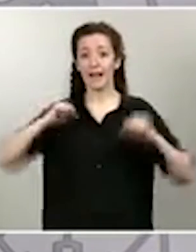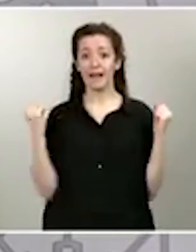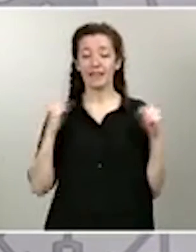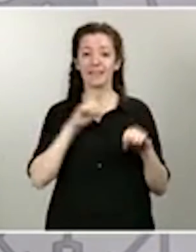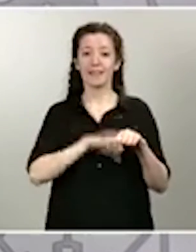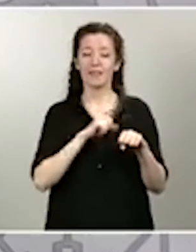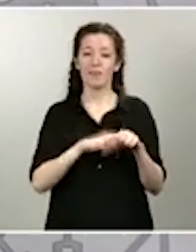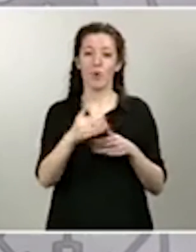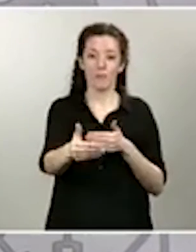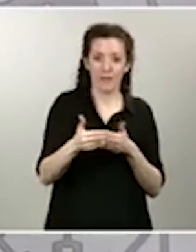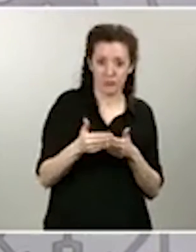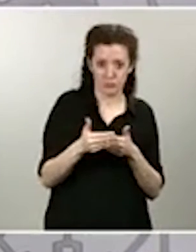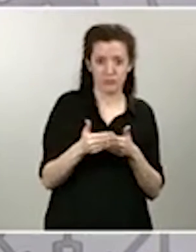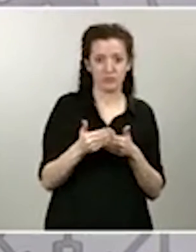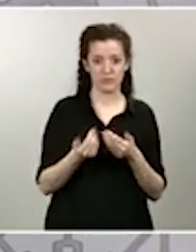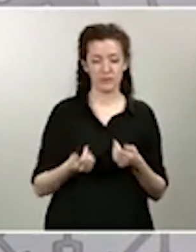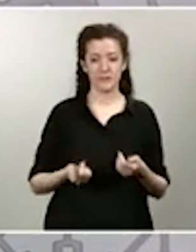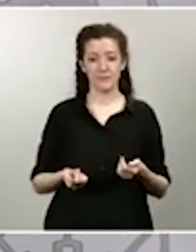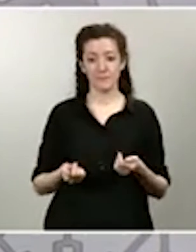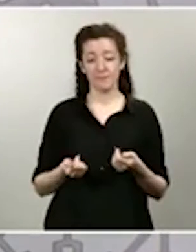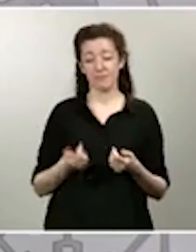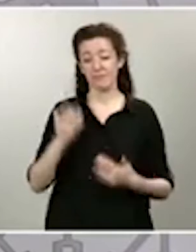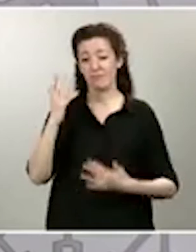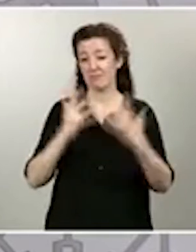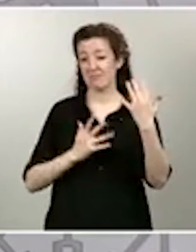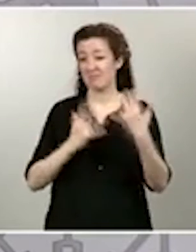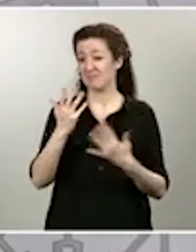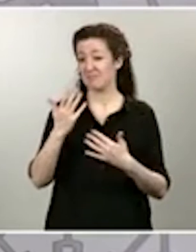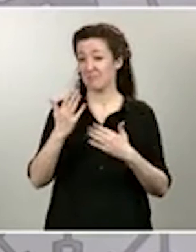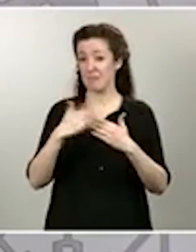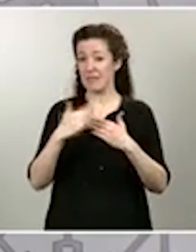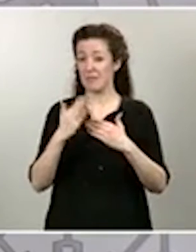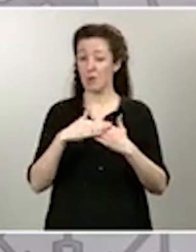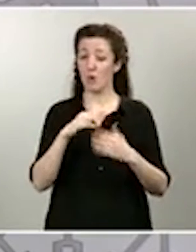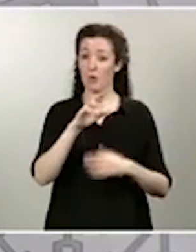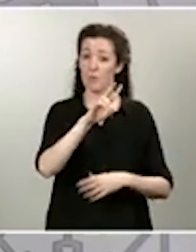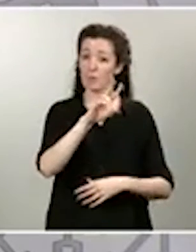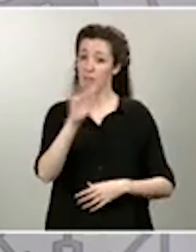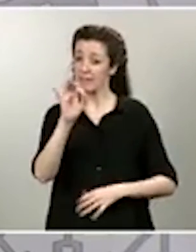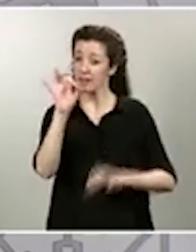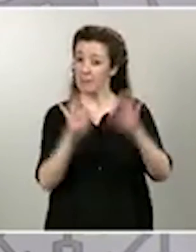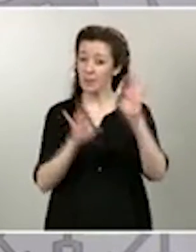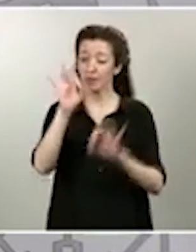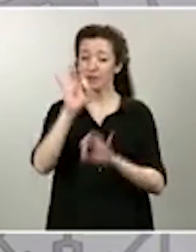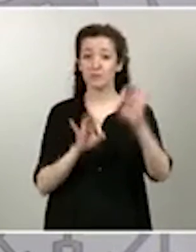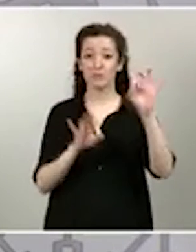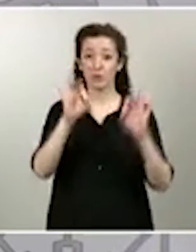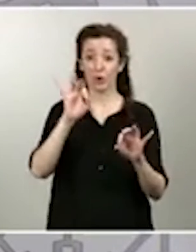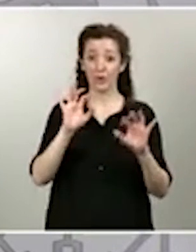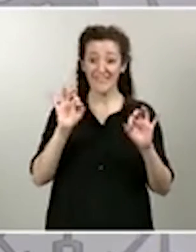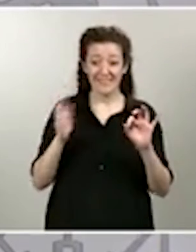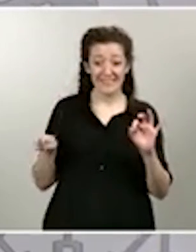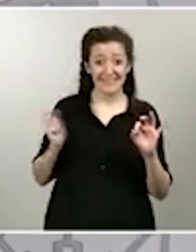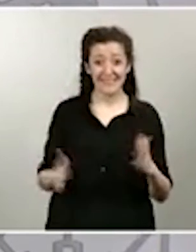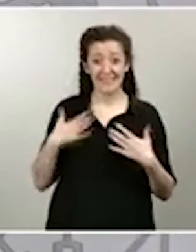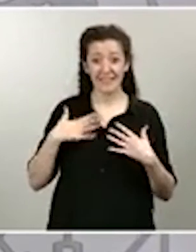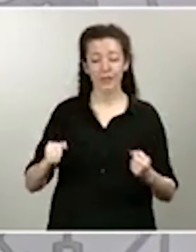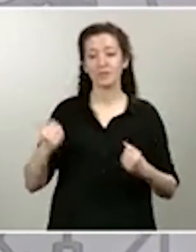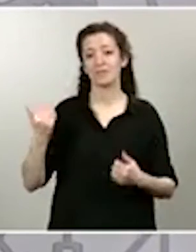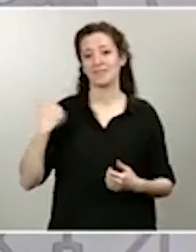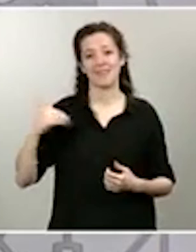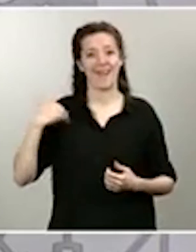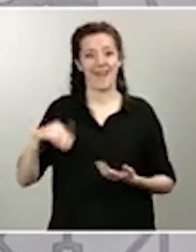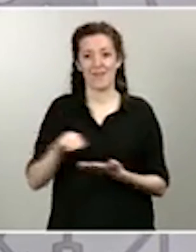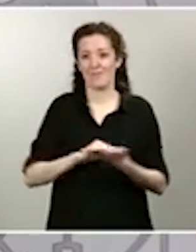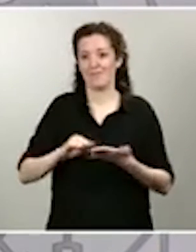fácilmente que como mínimo alrededor del 20% pueden estar ya curados. Pero son datos, son elucubraciones que estoy haciendo en este momento que